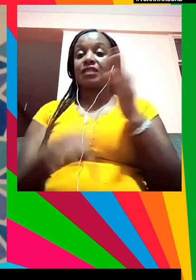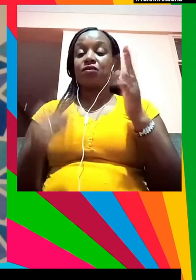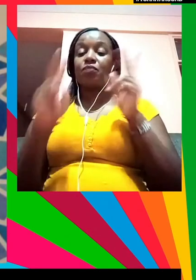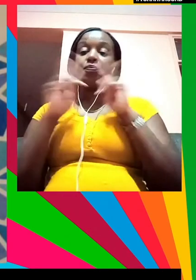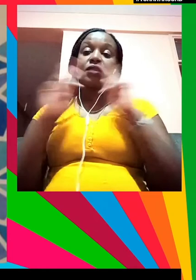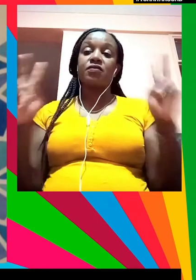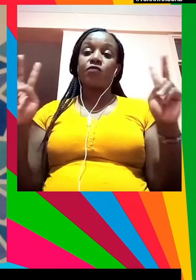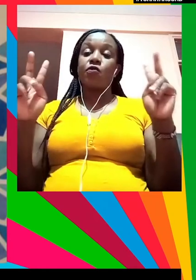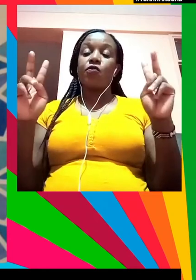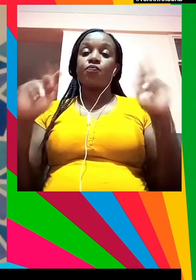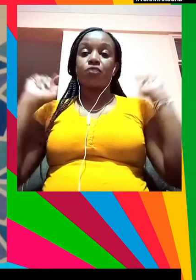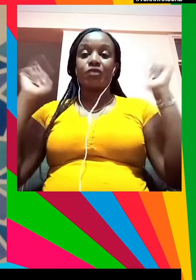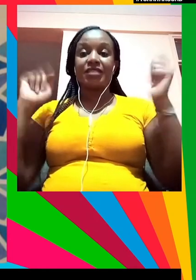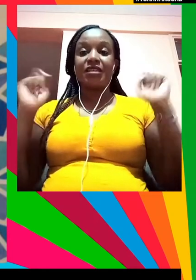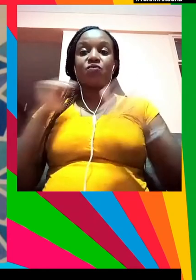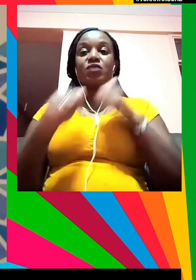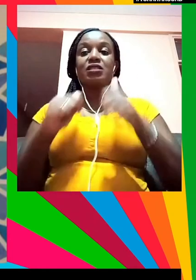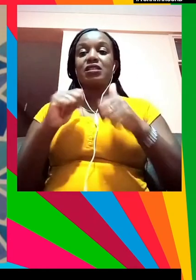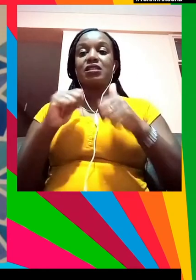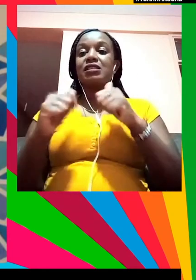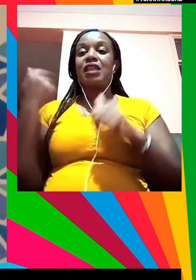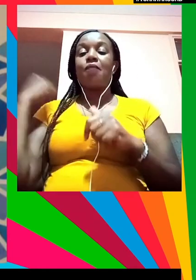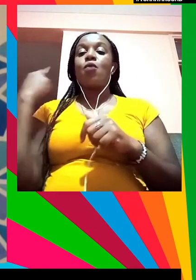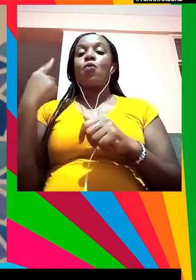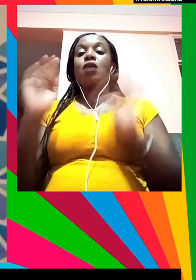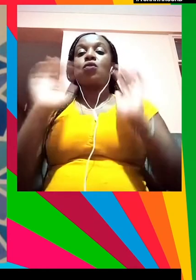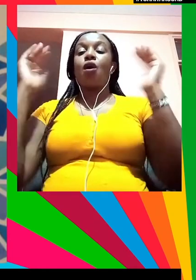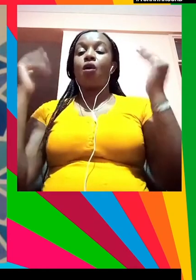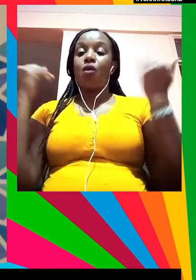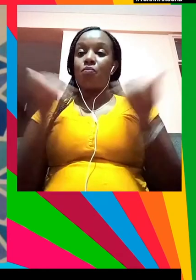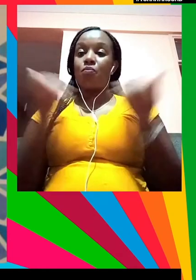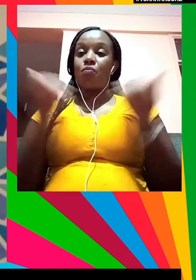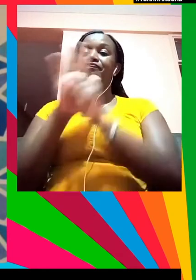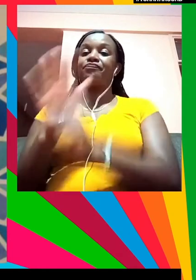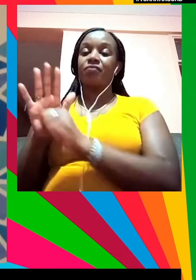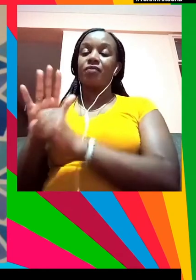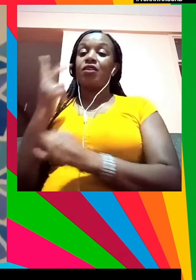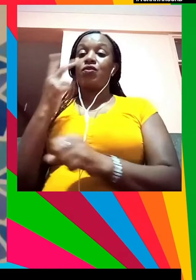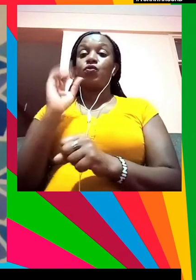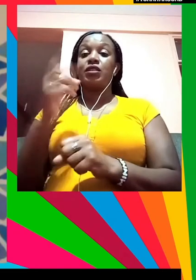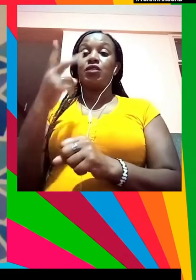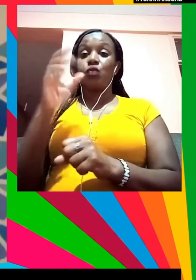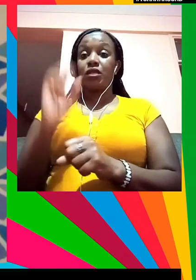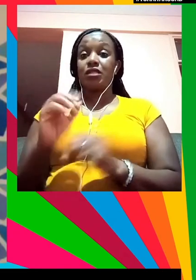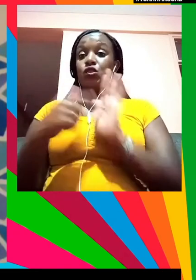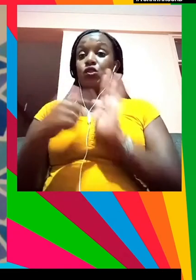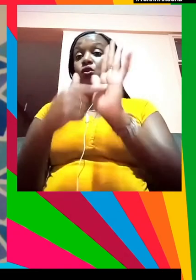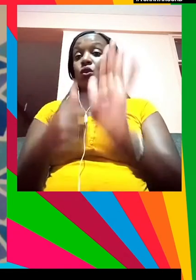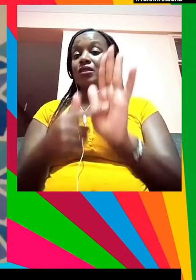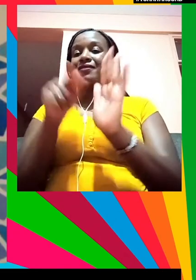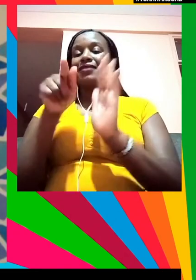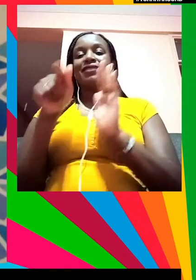la mayor violación de derechos humanos es el